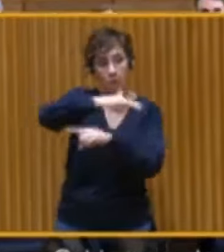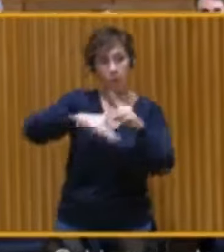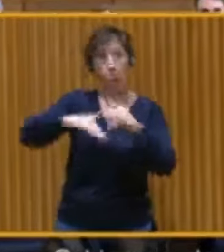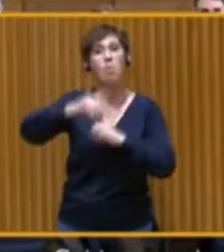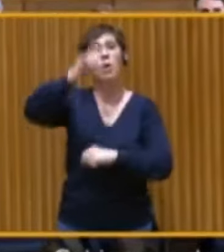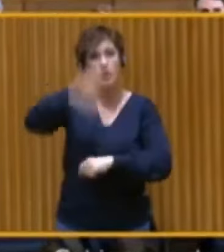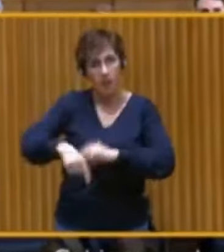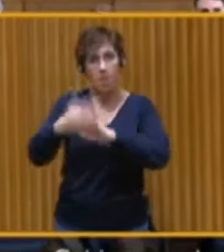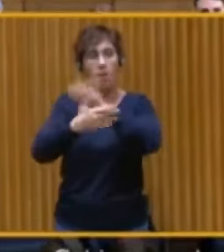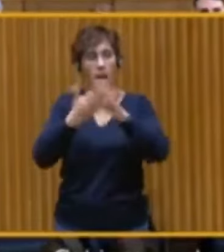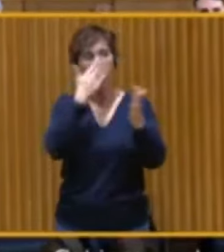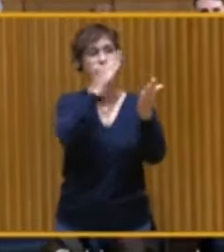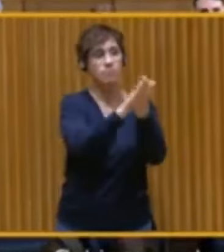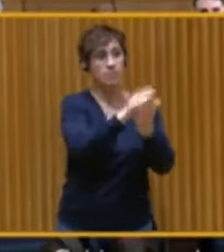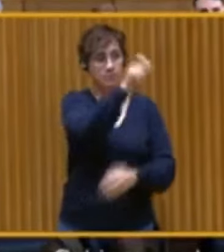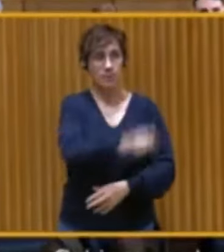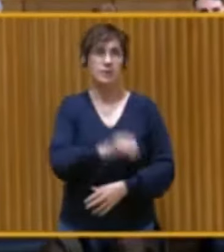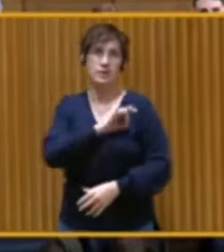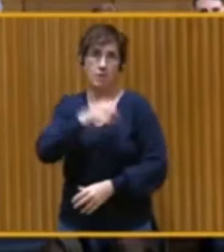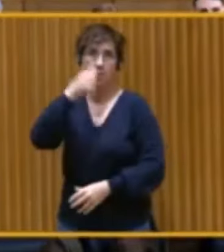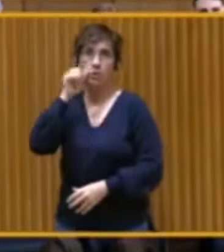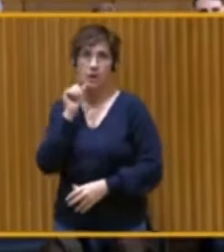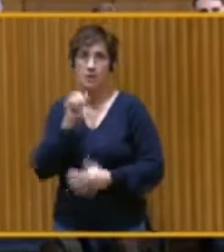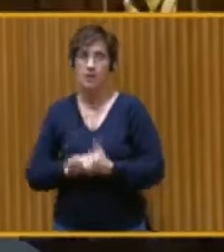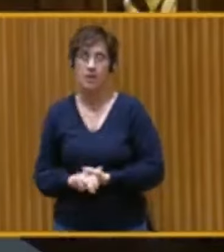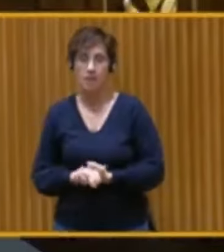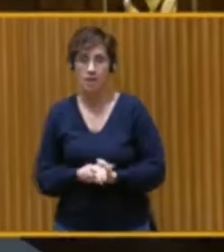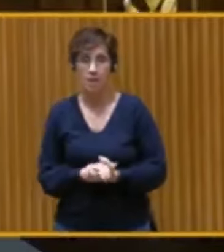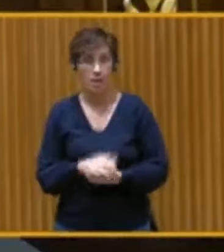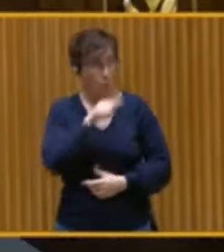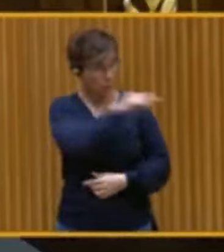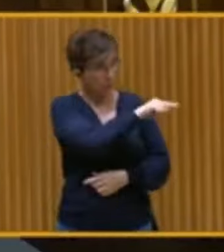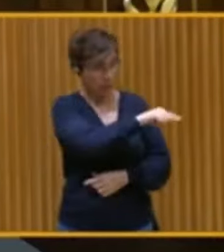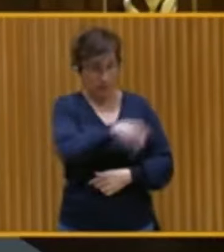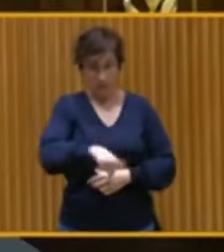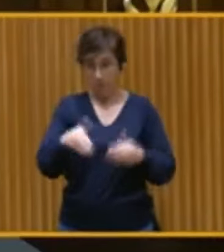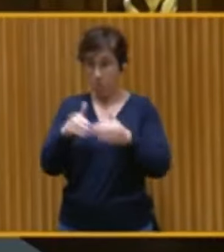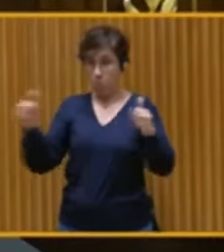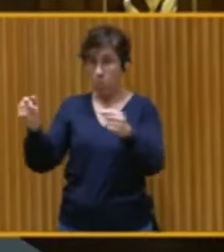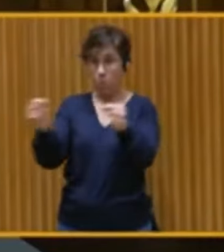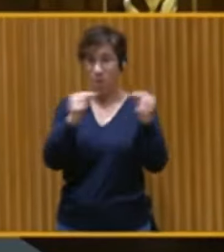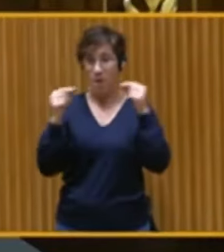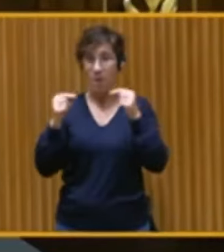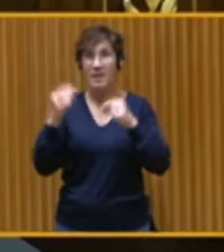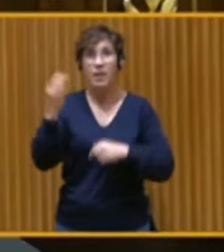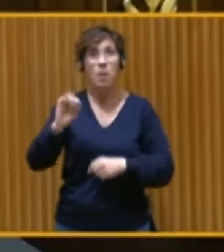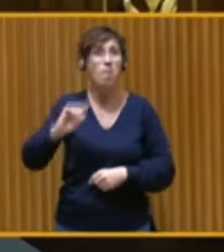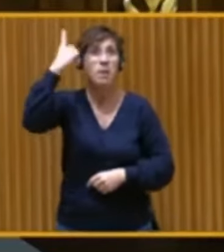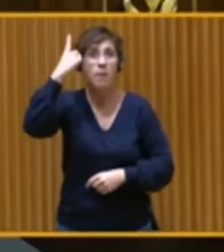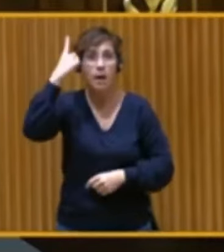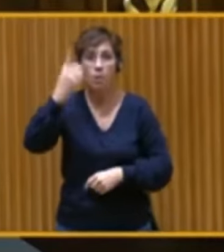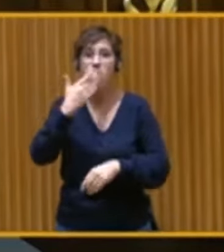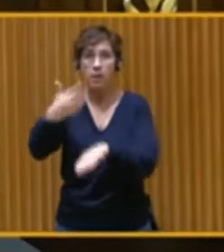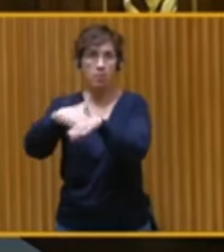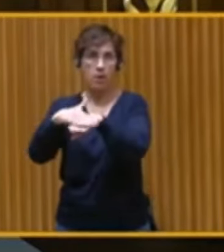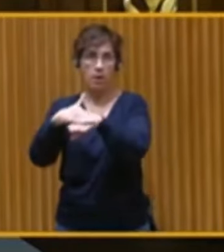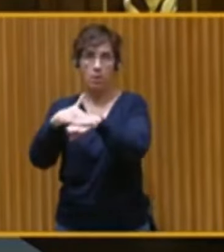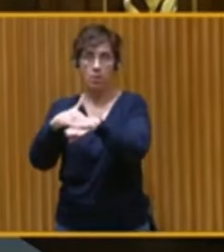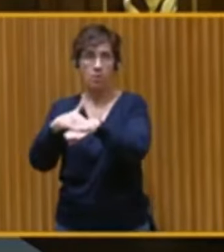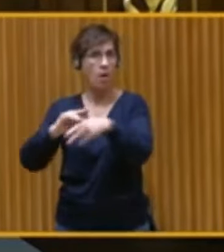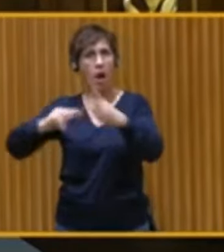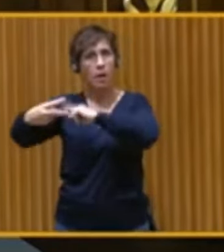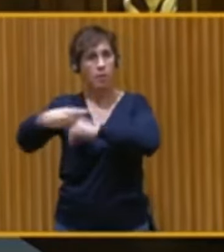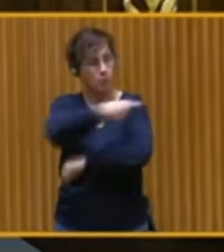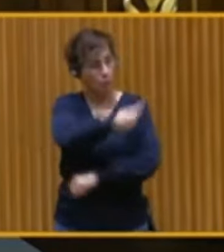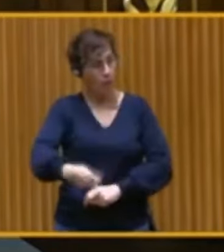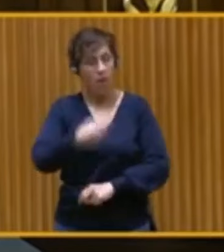Mire, usted que ha abierto este debate debería de ser el primero en disculparse. Pero a lo que ha venido es a decir que todo está